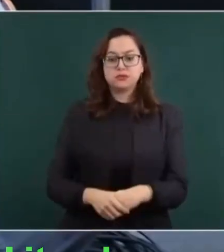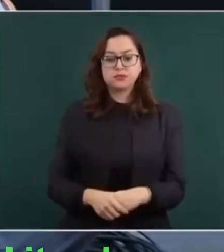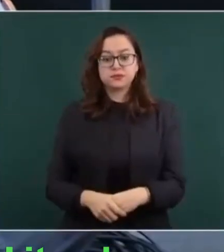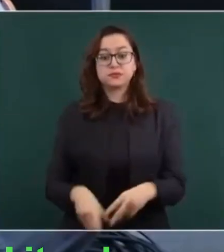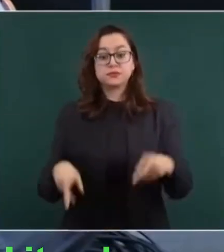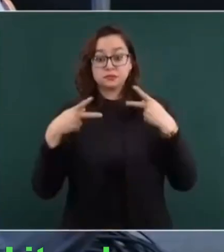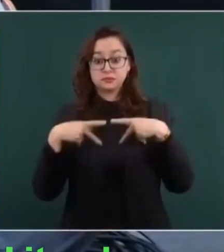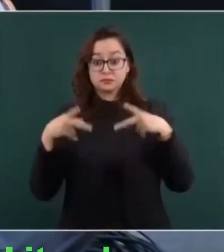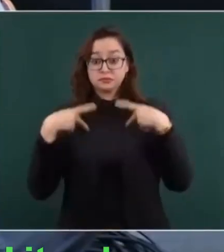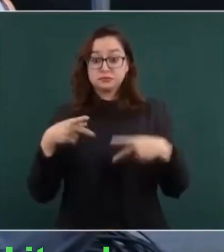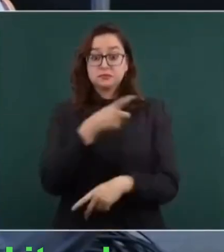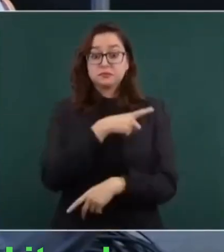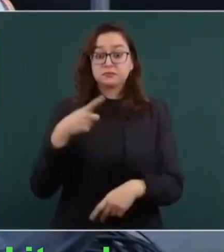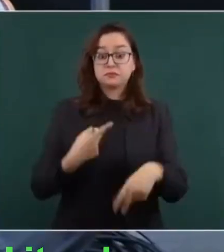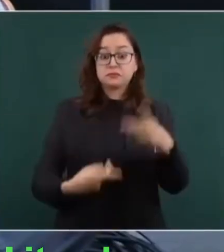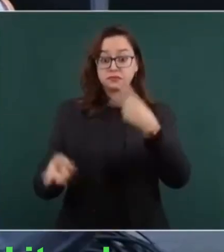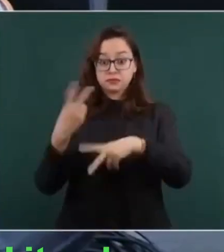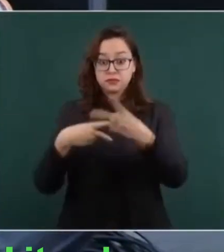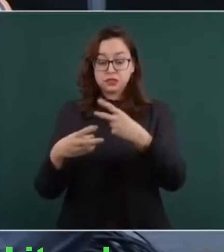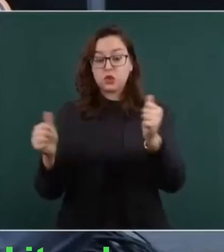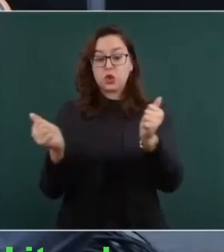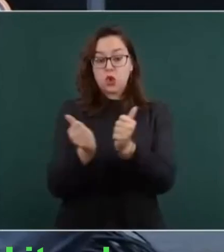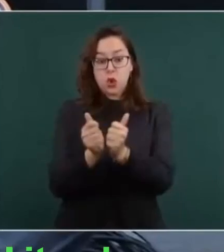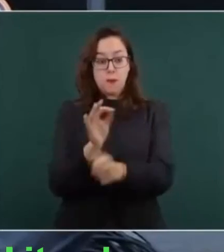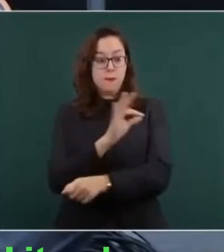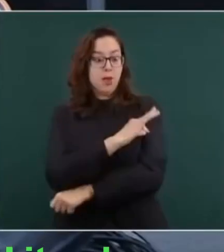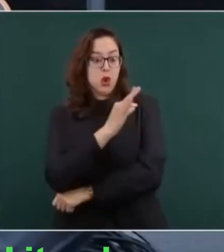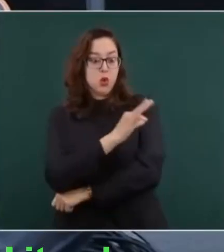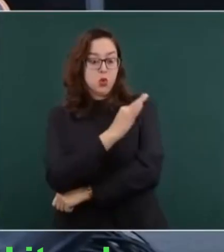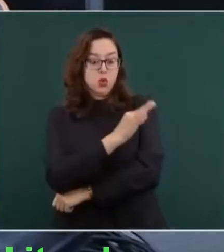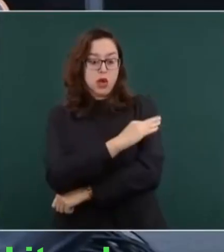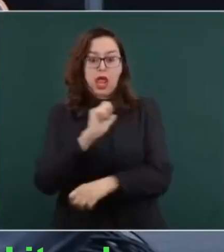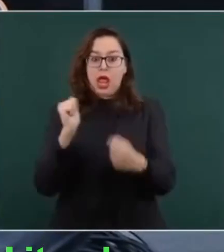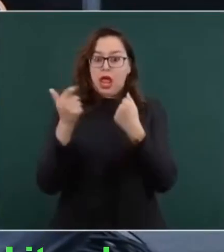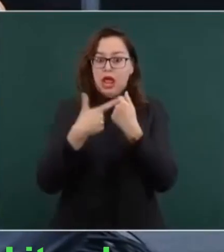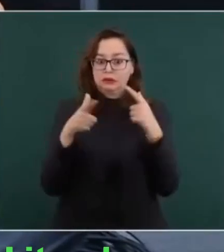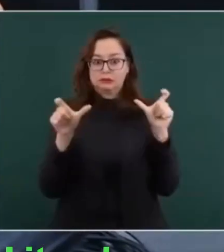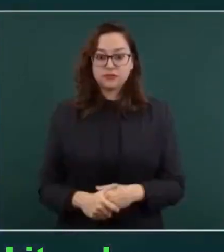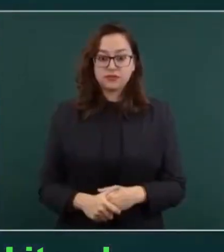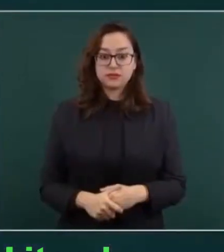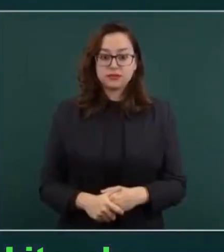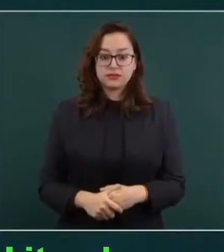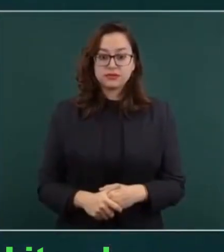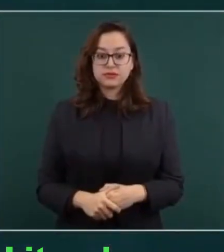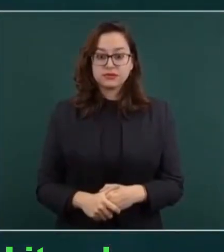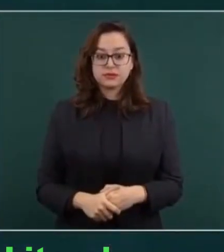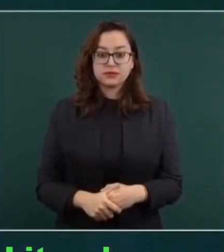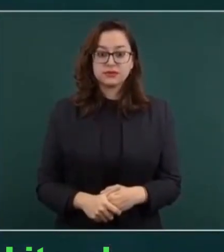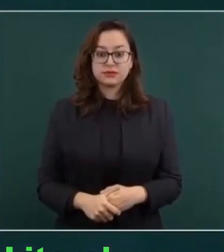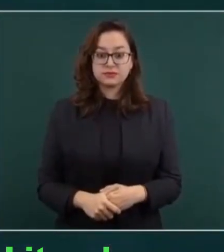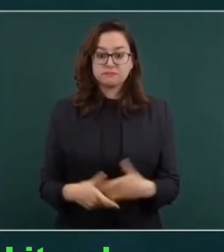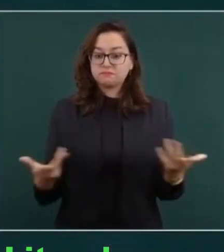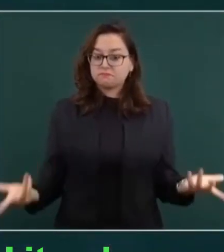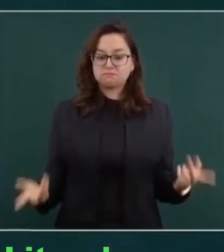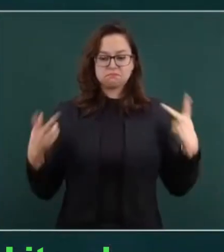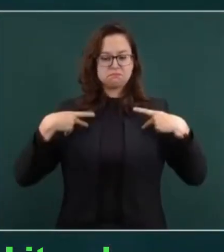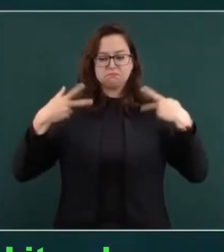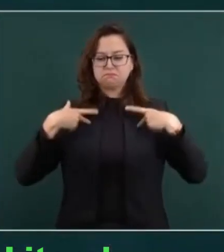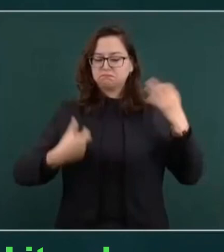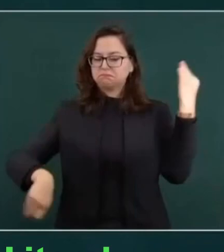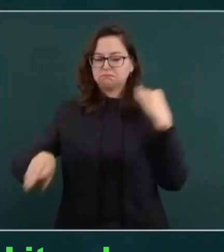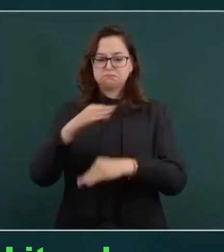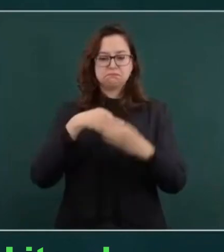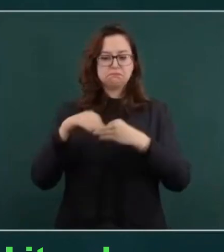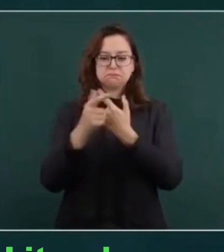esquema de vacunación completa, si se van a aplicar medidas sanitarias. Están todos invitados